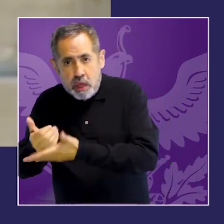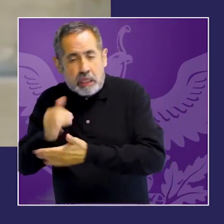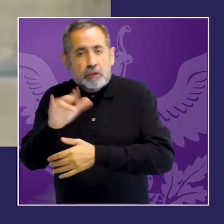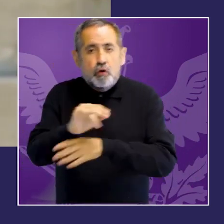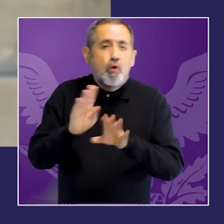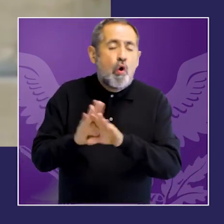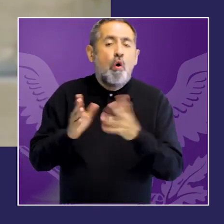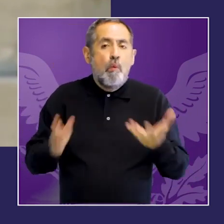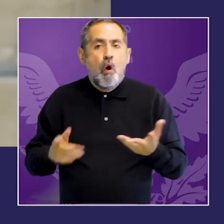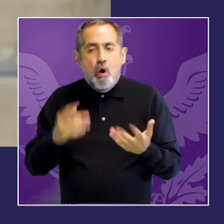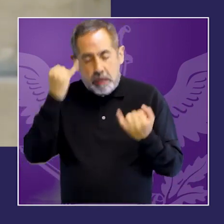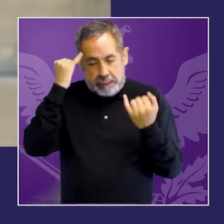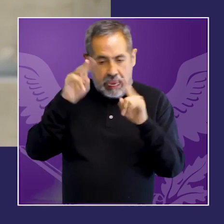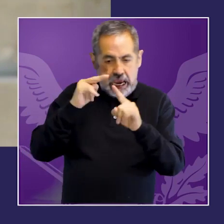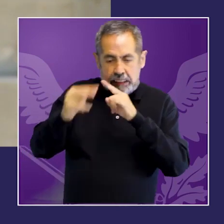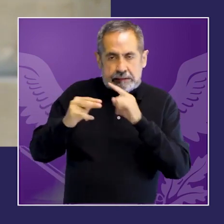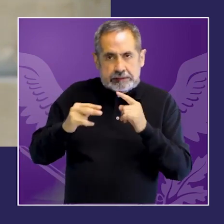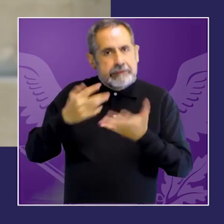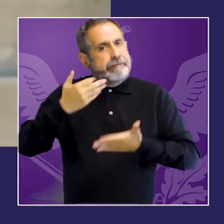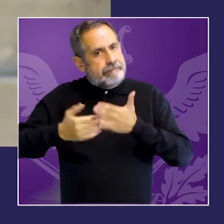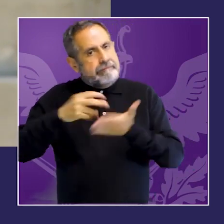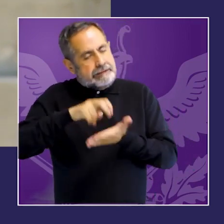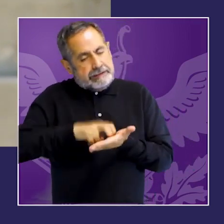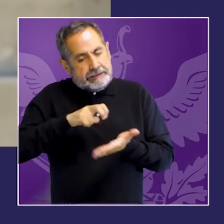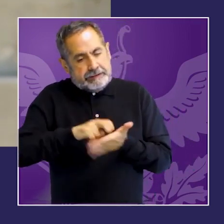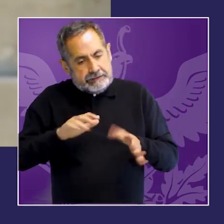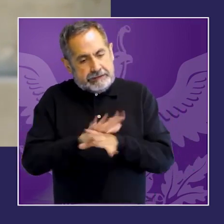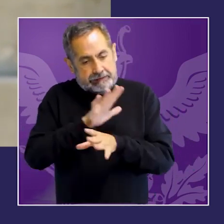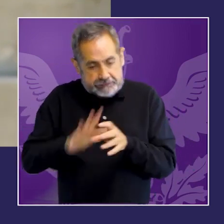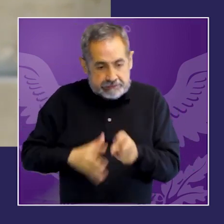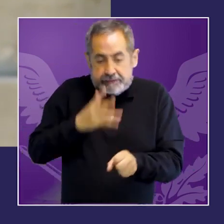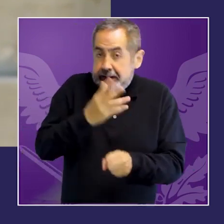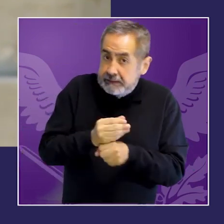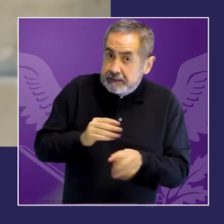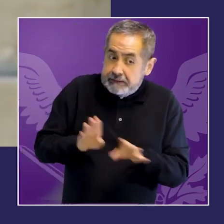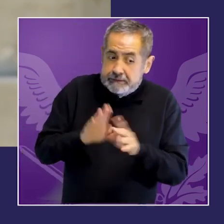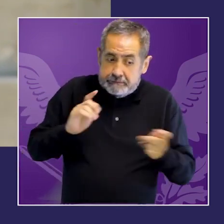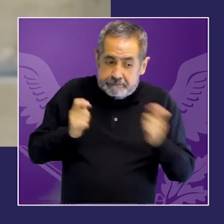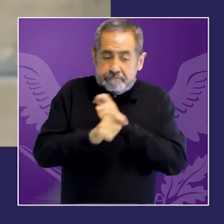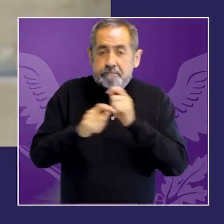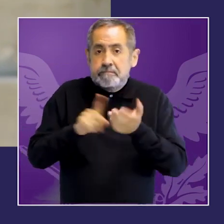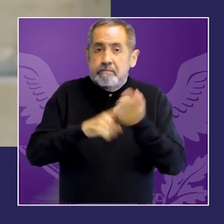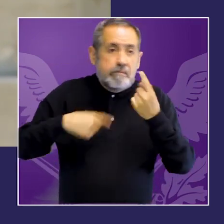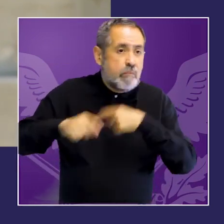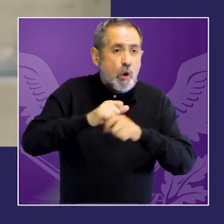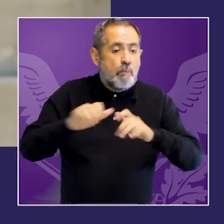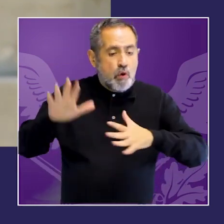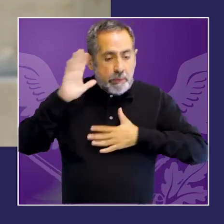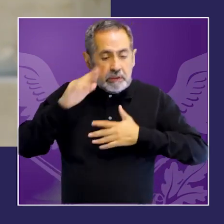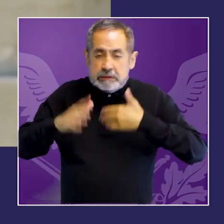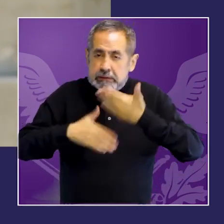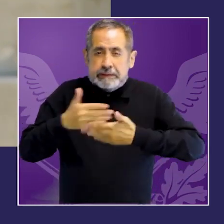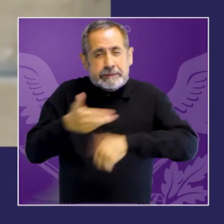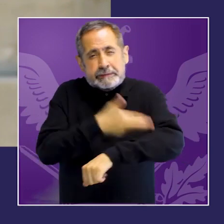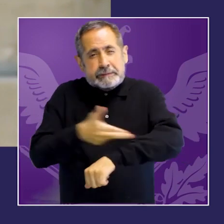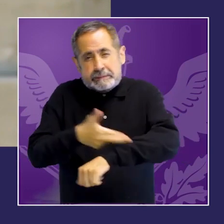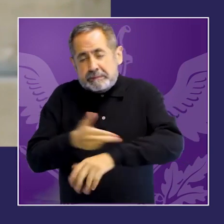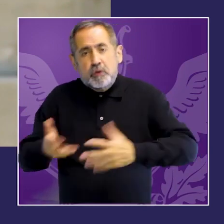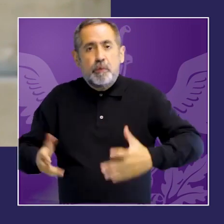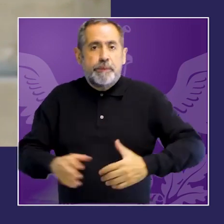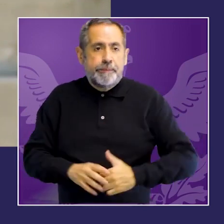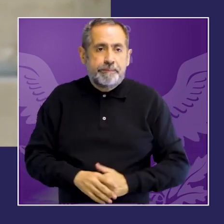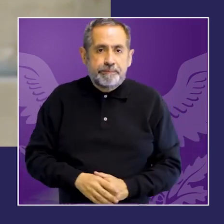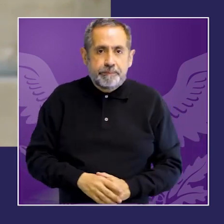buscamos analizar en ese ejercicio de análisis cuáles fueron las condiciones que facilitaron u obstruyeron las